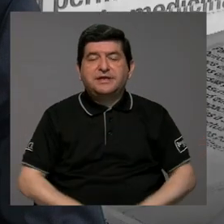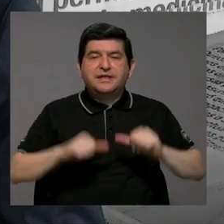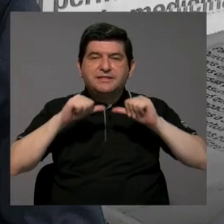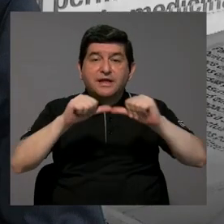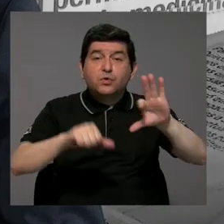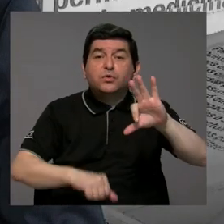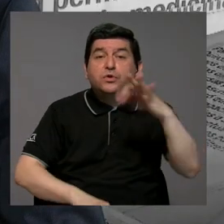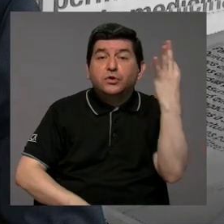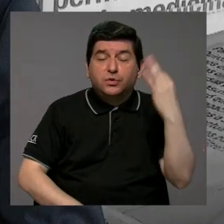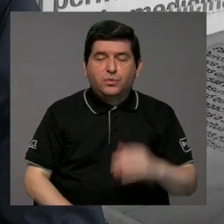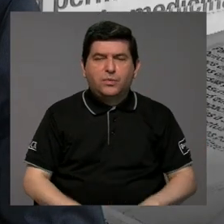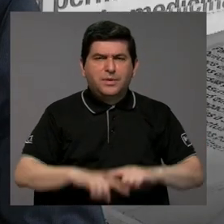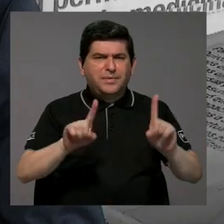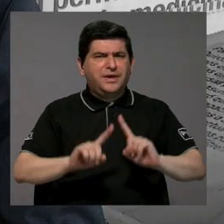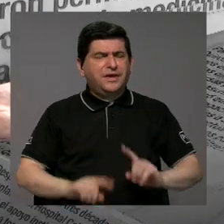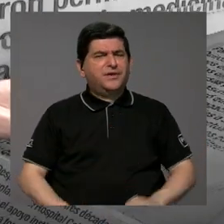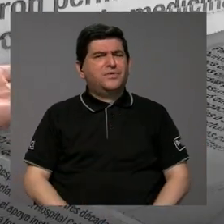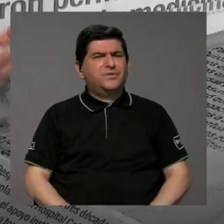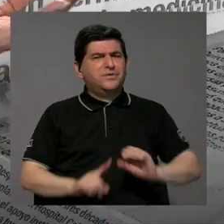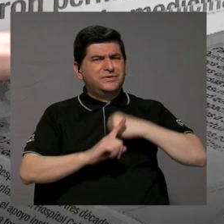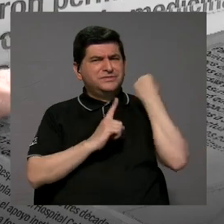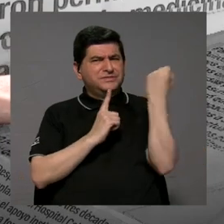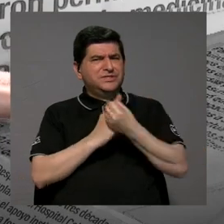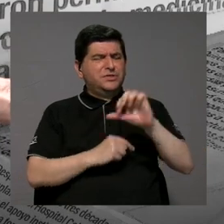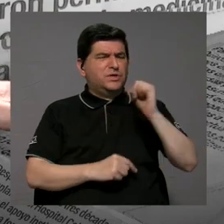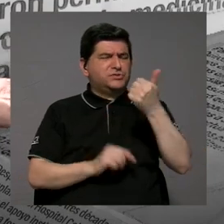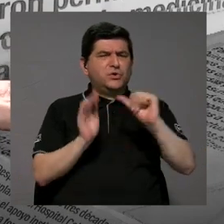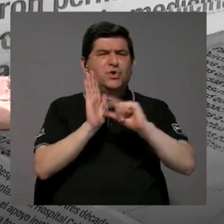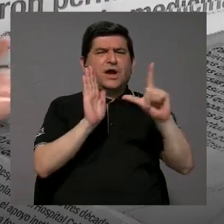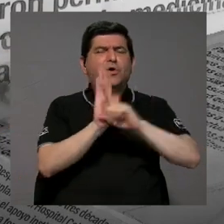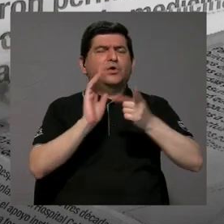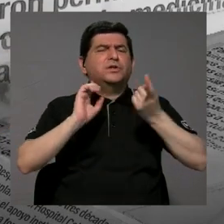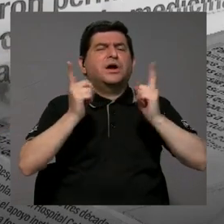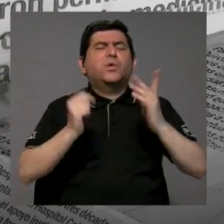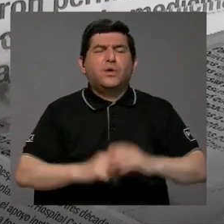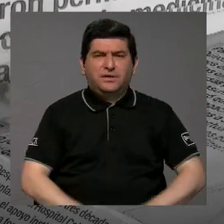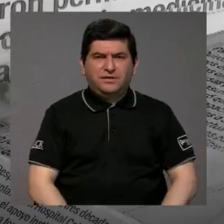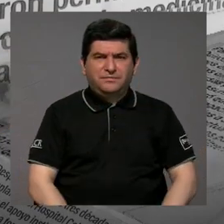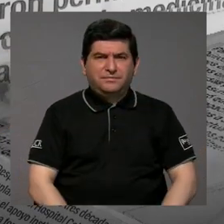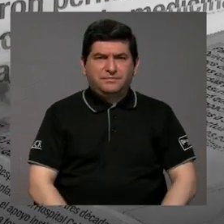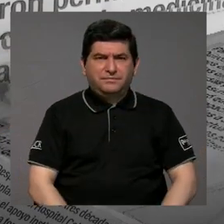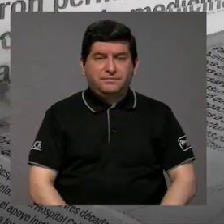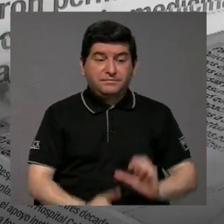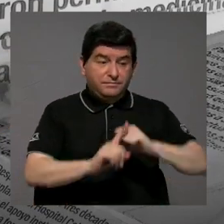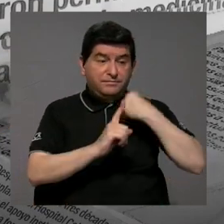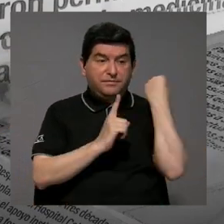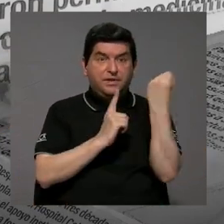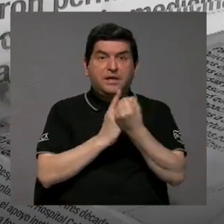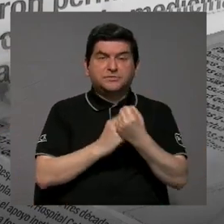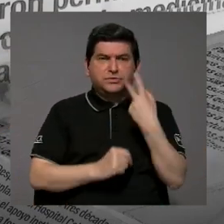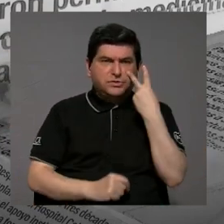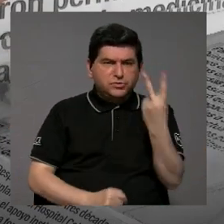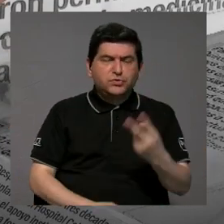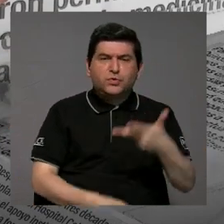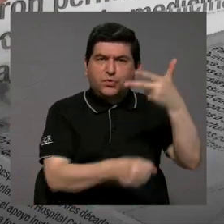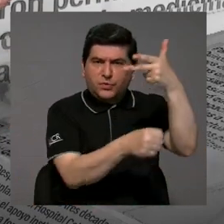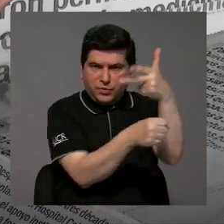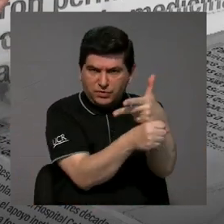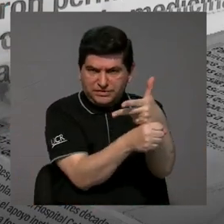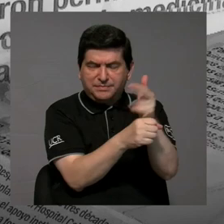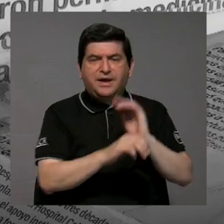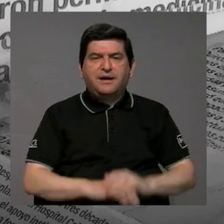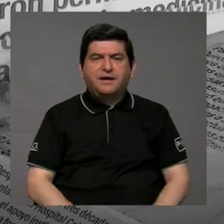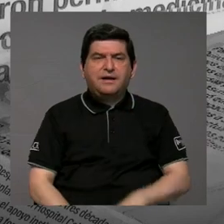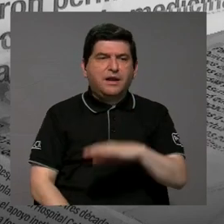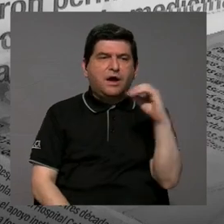continua. Pero, ¿qué diferencia hace con respecto a otras Asambleas Legislativas? Porque los panoramas, si uno mira hacia Guatemala,